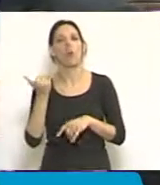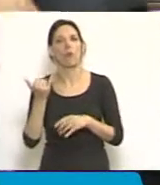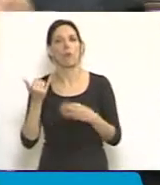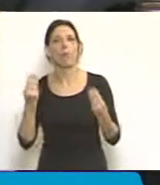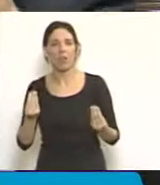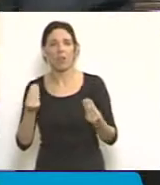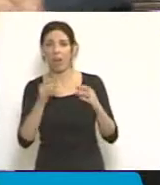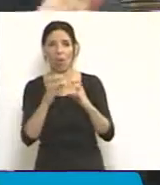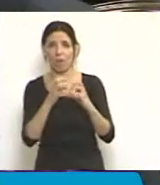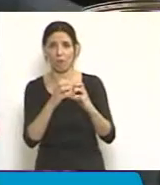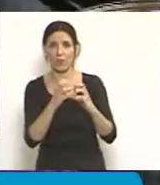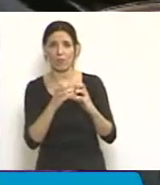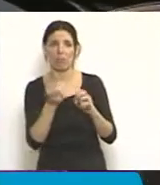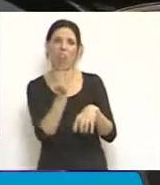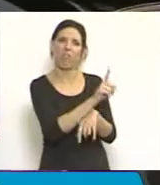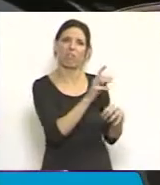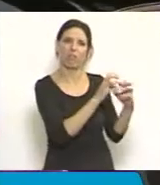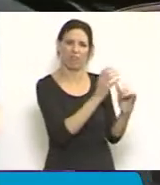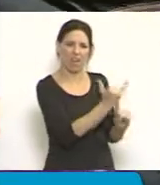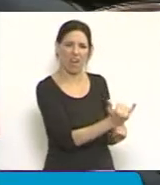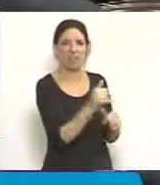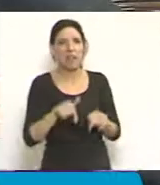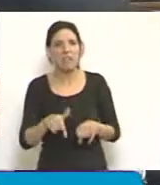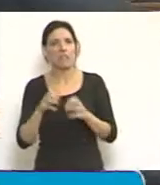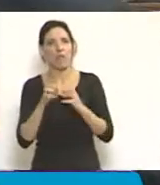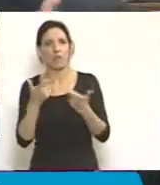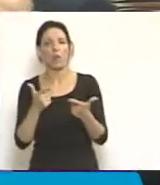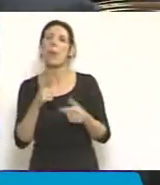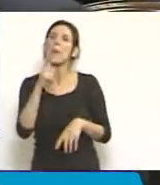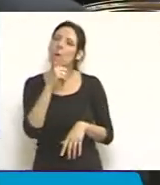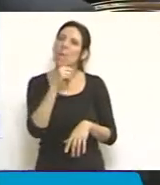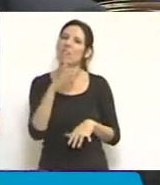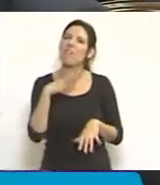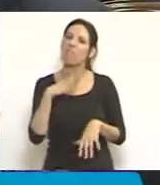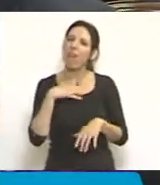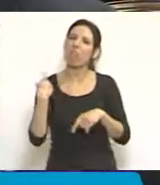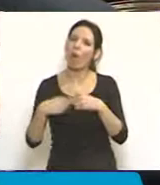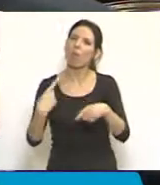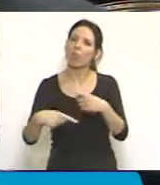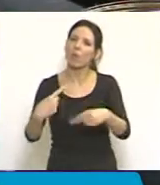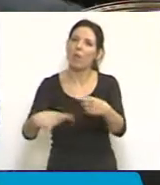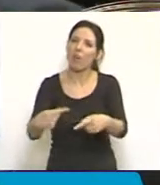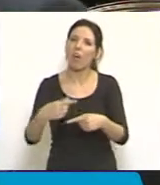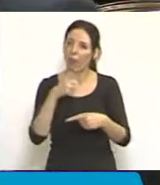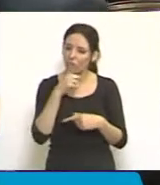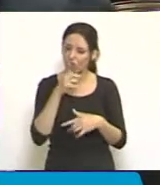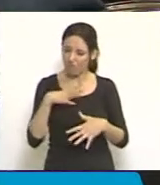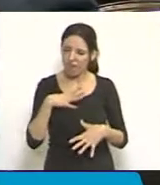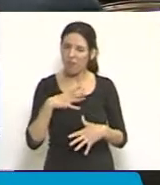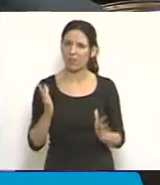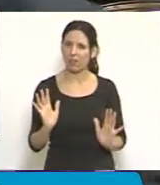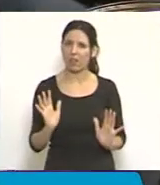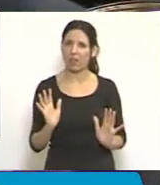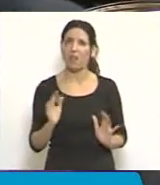ni siquiera el conflicto que tiene la otra discusión. Creo que hay una falta de continuidad en esa pelea y lo digo a favor porque esta es una